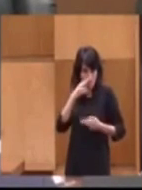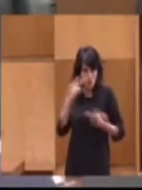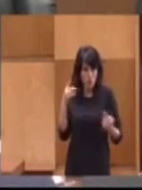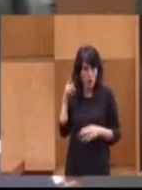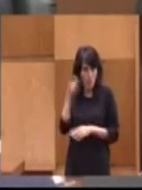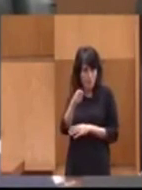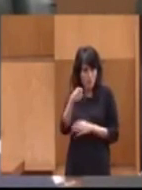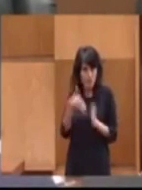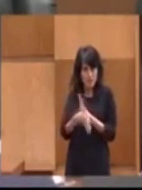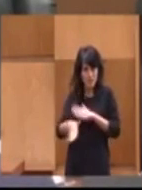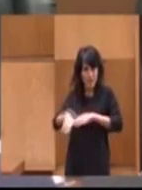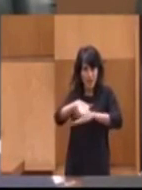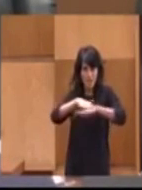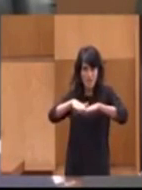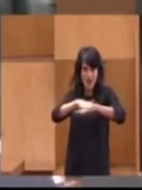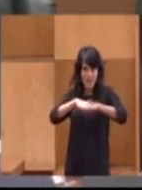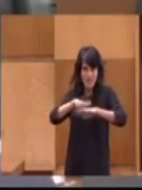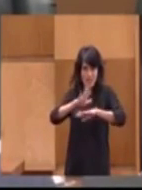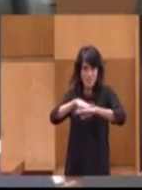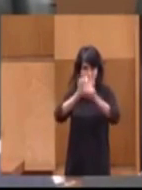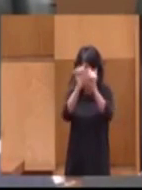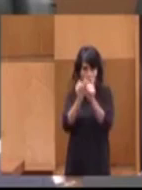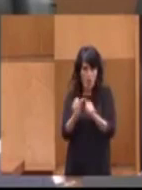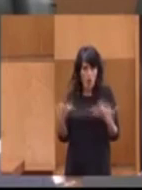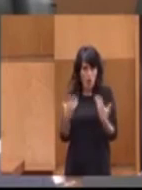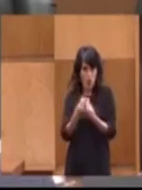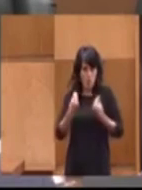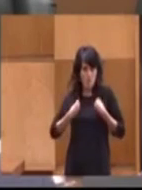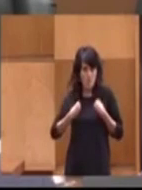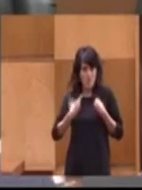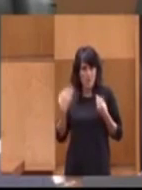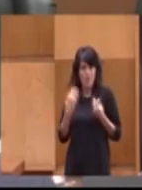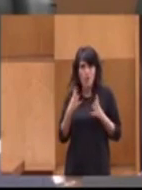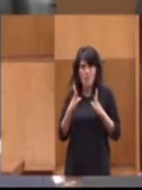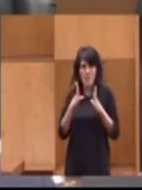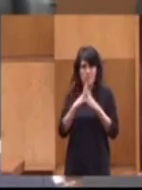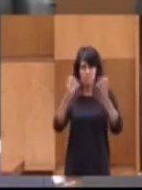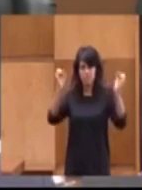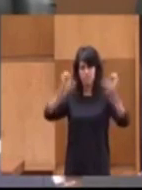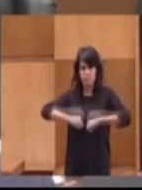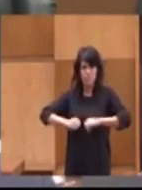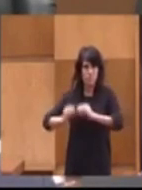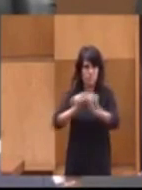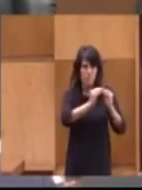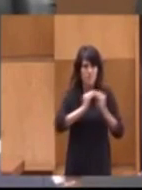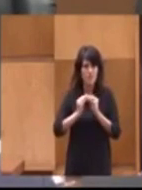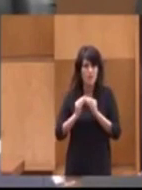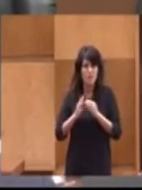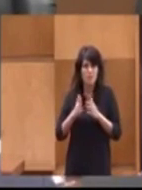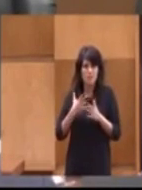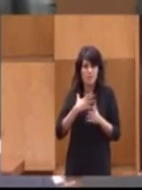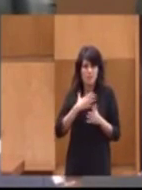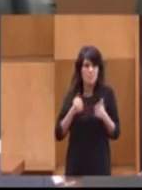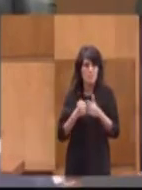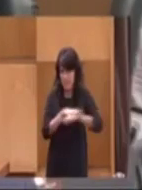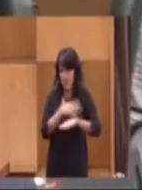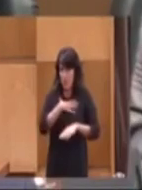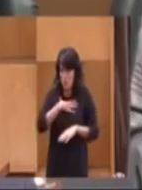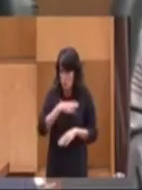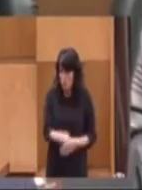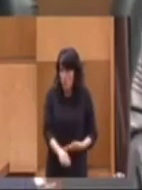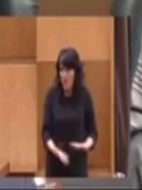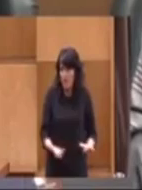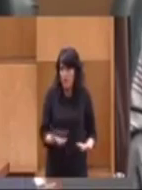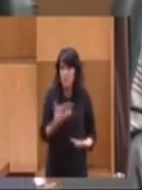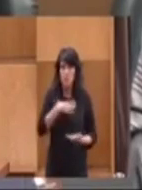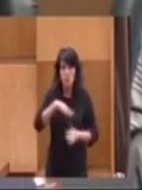que sustenta el modelo de convivencia, debe hacerse desde el más amplio consenso político y enmarcado en el Pacto de Toledo. Que